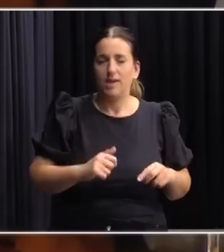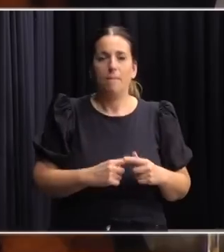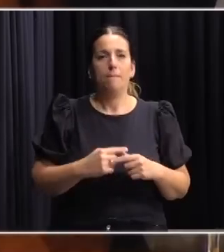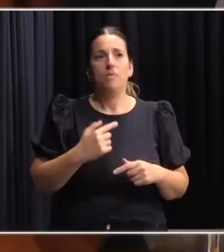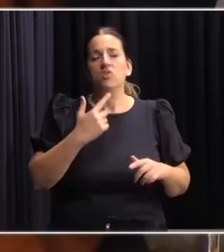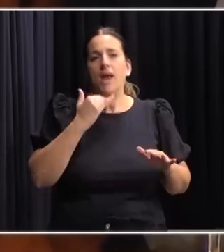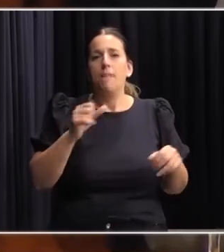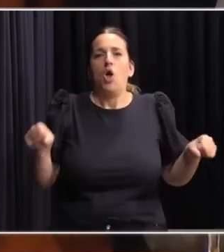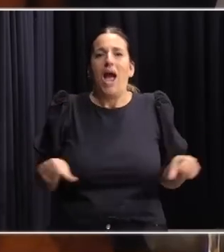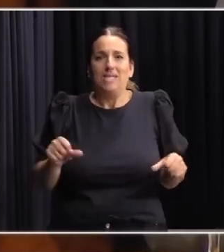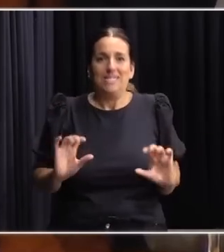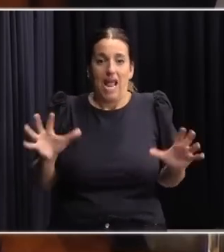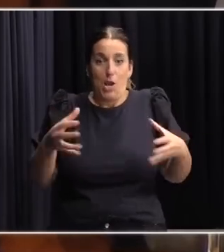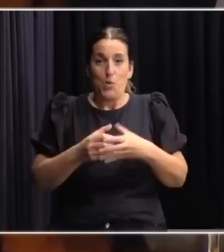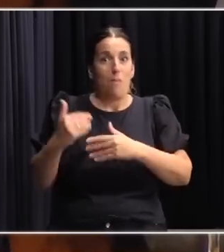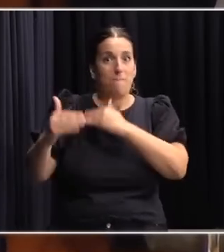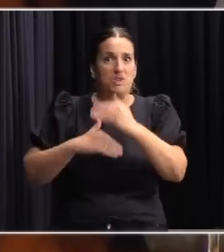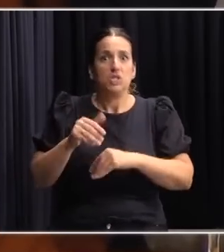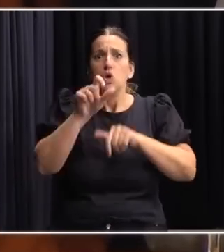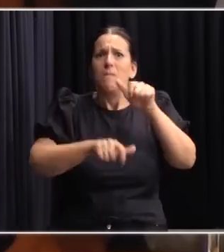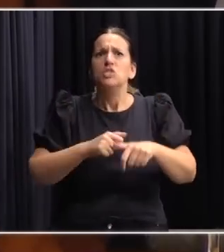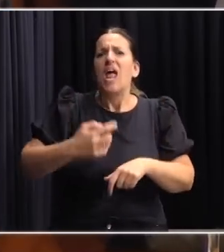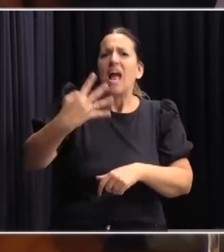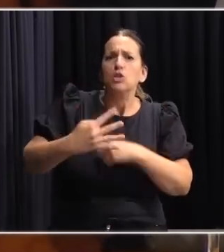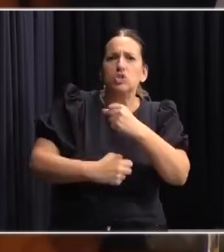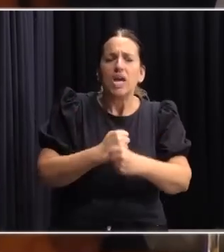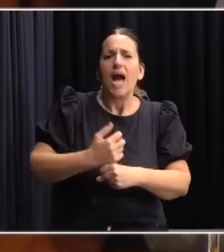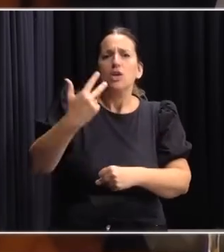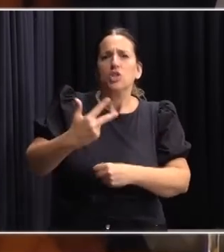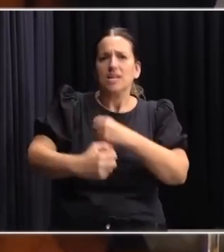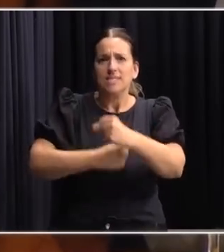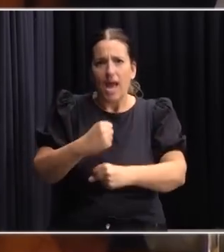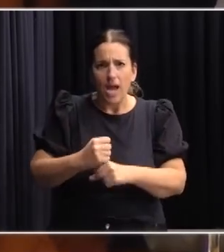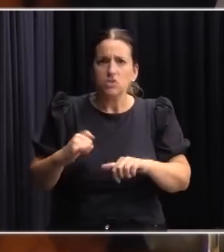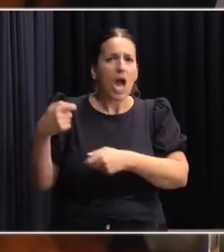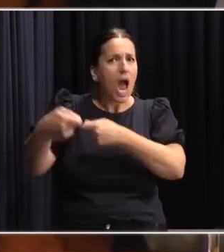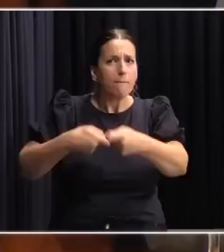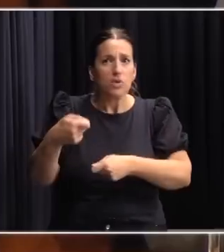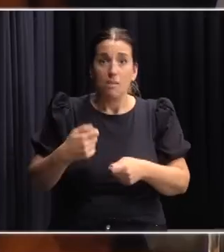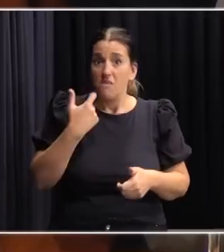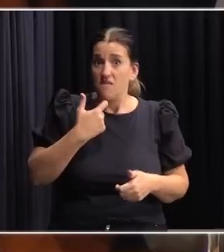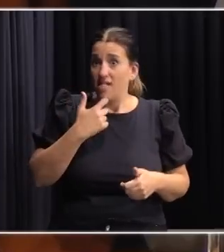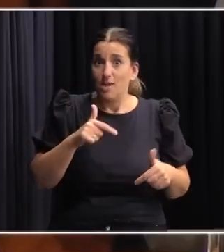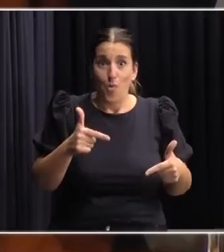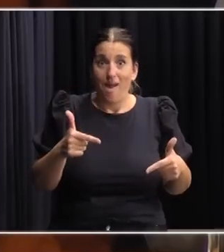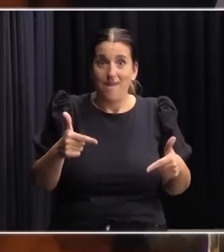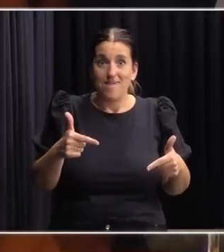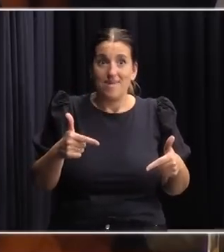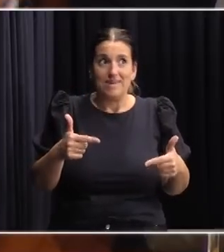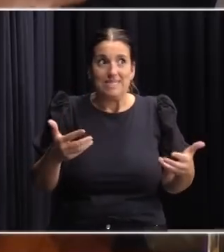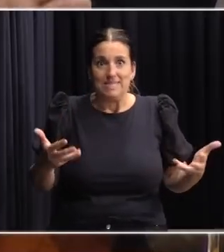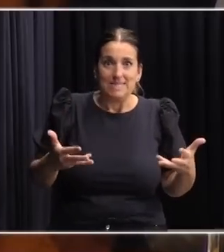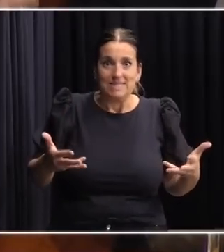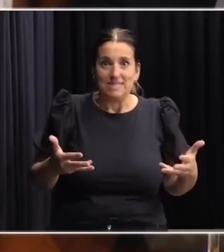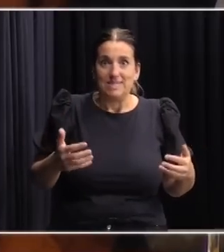grupo en todo este proceso, gente que tiene 14 años, 13 años aportados, y como no llega, ese dinero